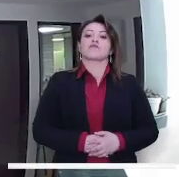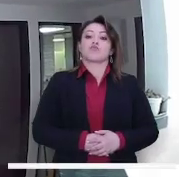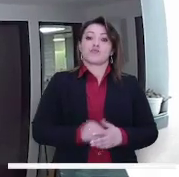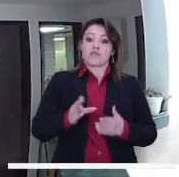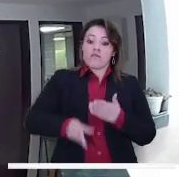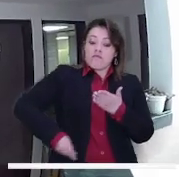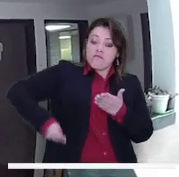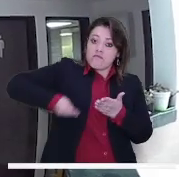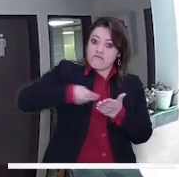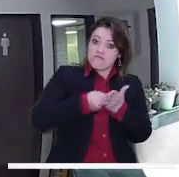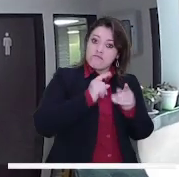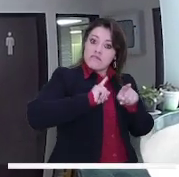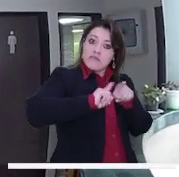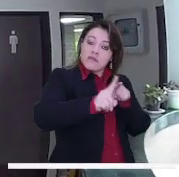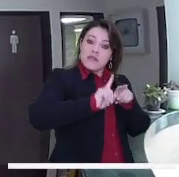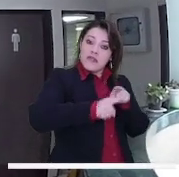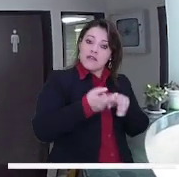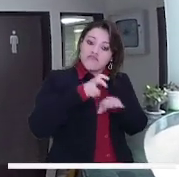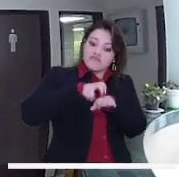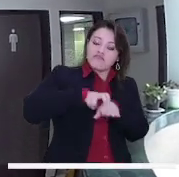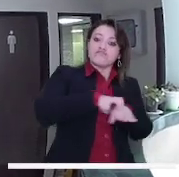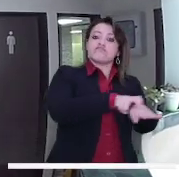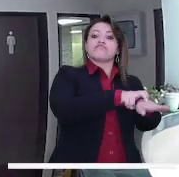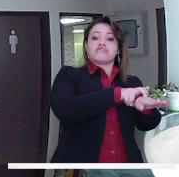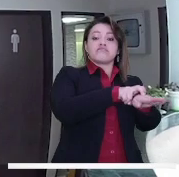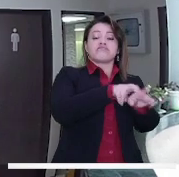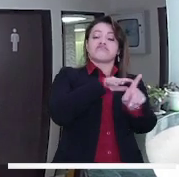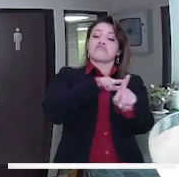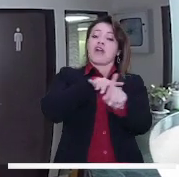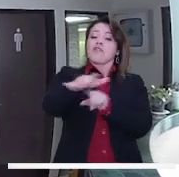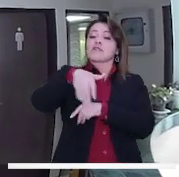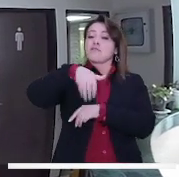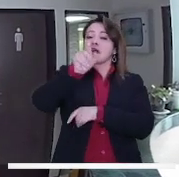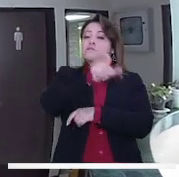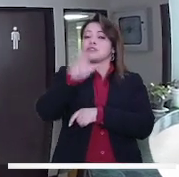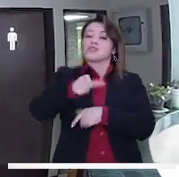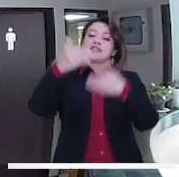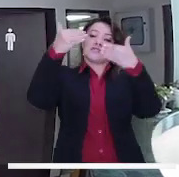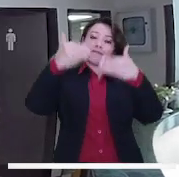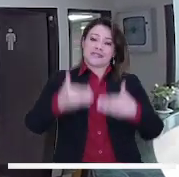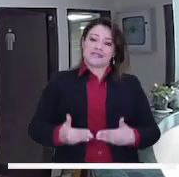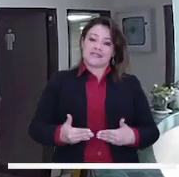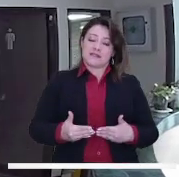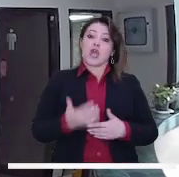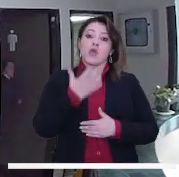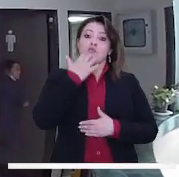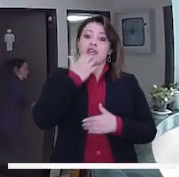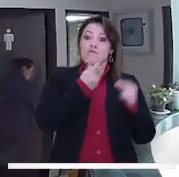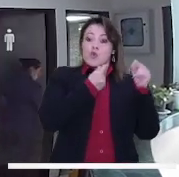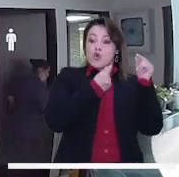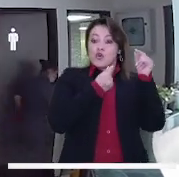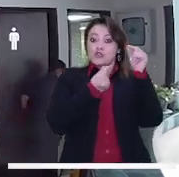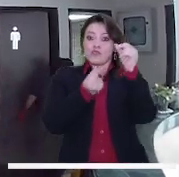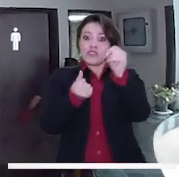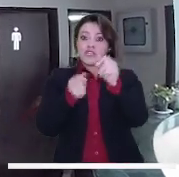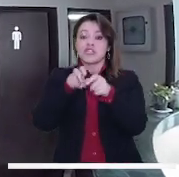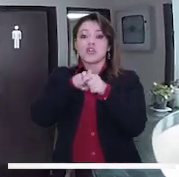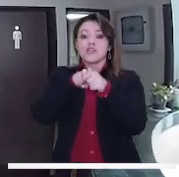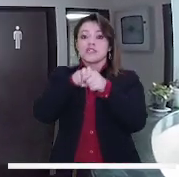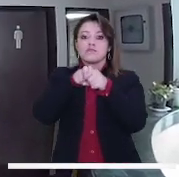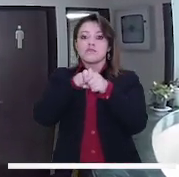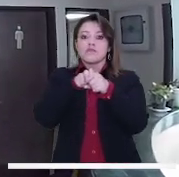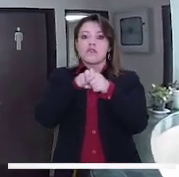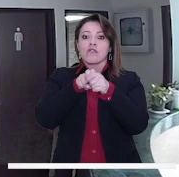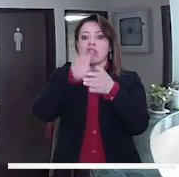Bueno, la tarefa de Transmilenio tiene varios inconvenientes, en especial para la población con discapacidad, que ha visto que el subsidio que tenían de transporte se